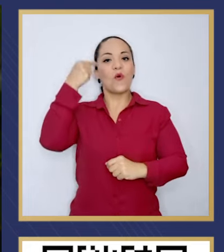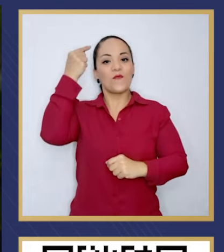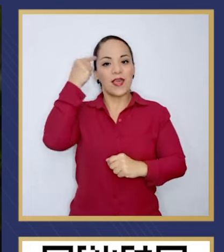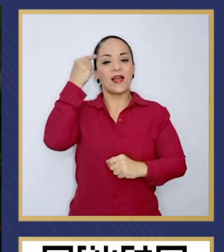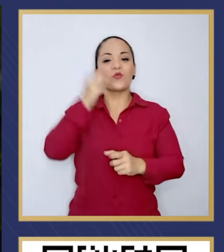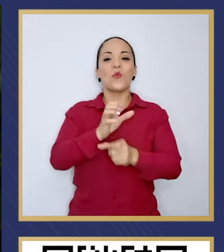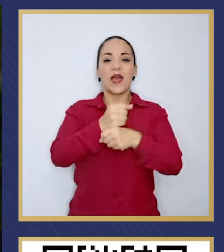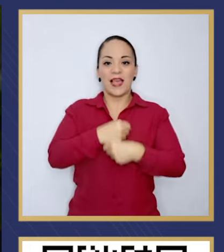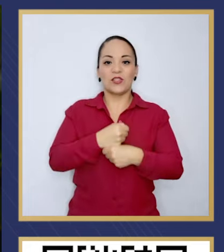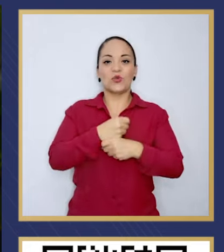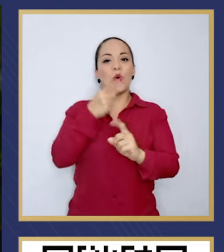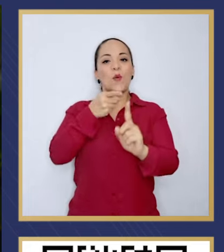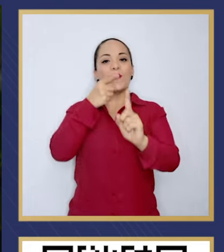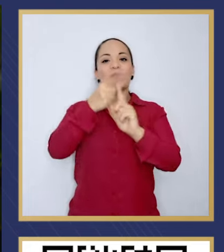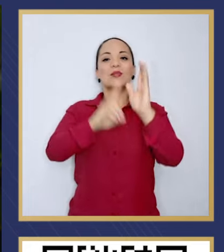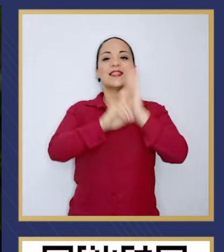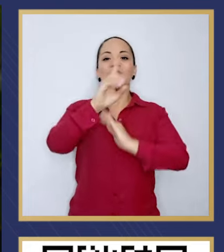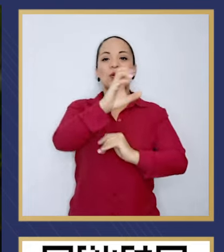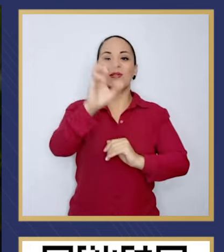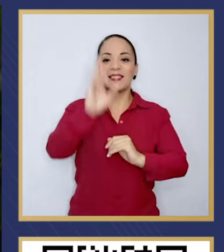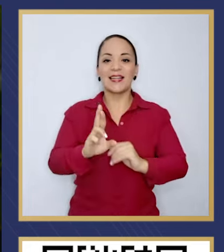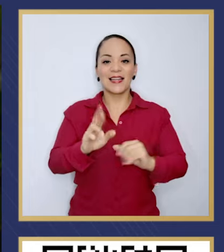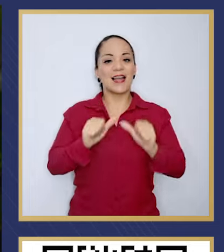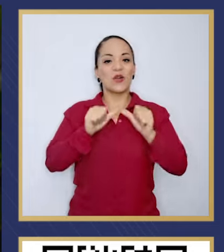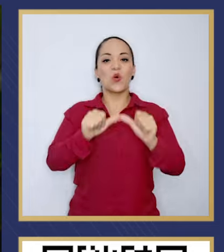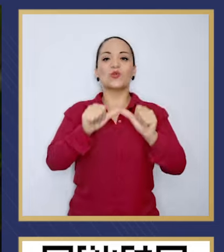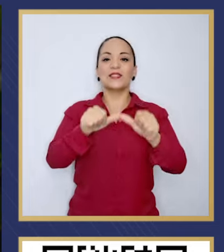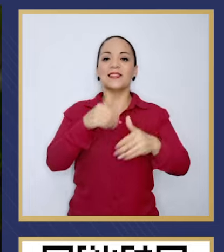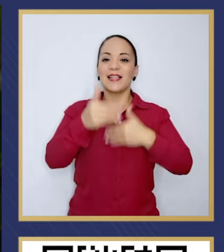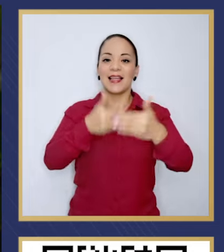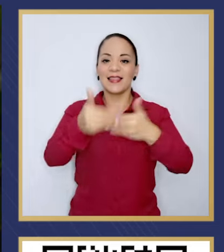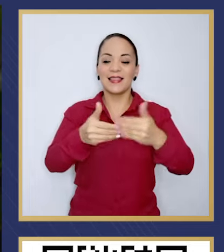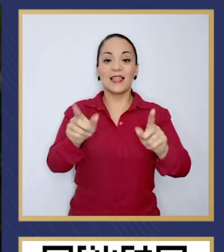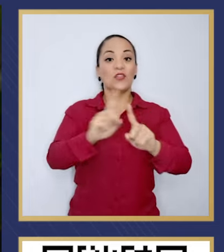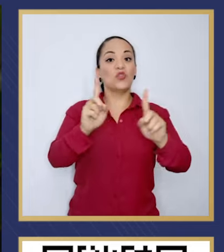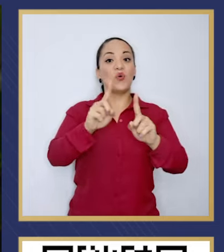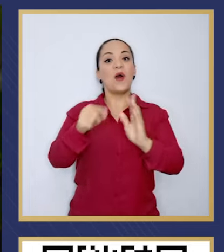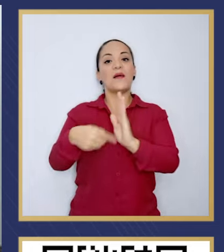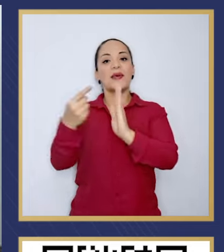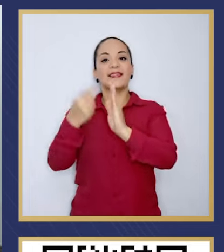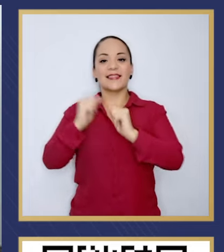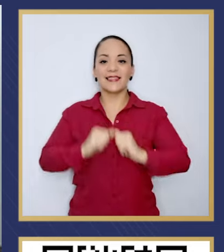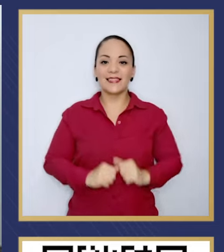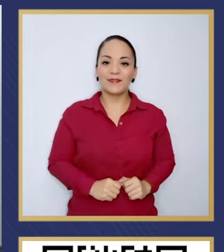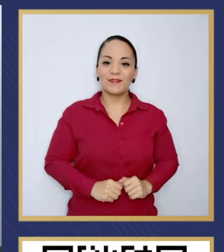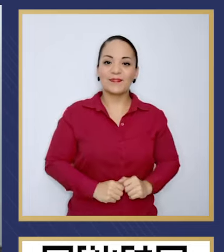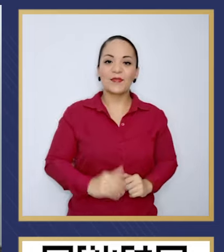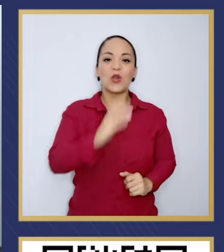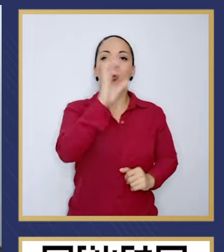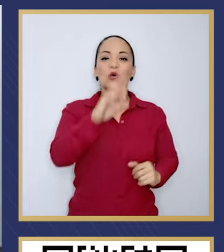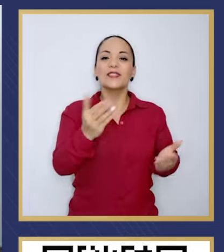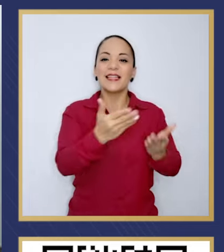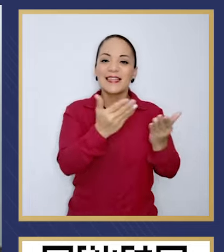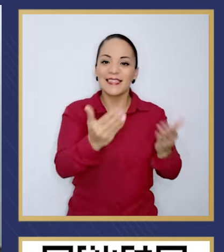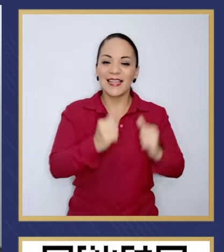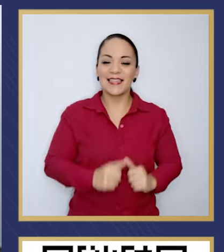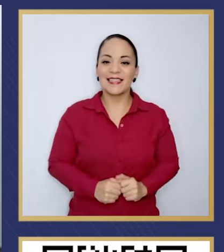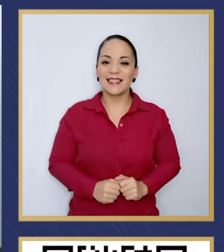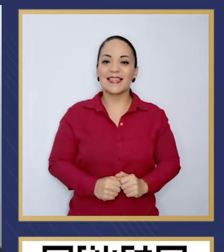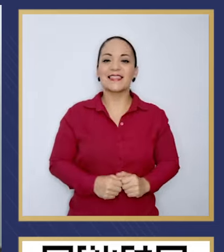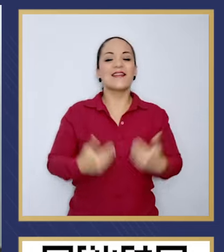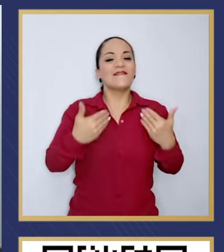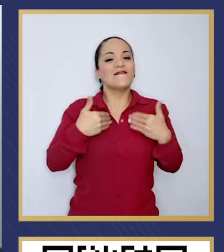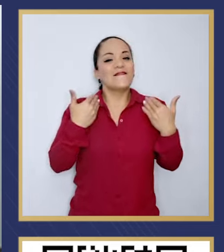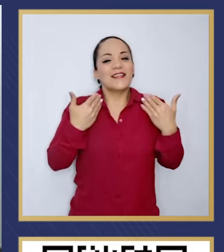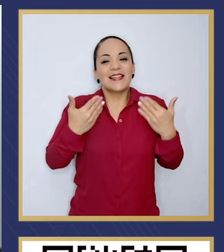para que el desarrollo de Costa Rica sea la constante y no una excepción. Compatriotas, es con